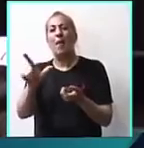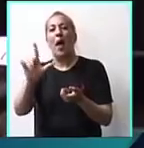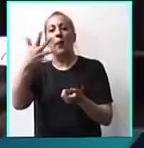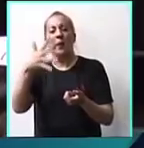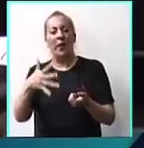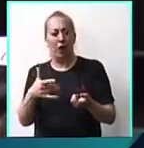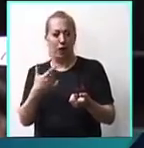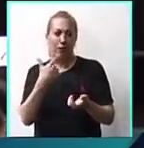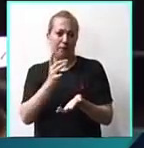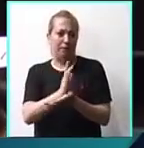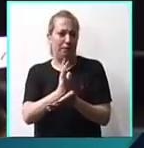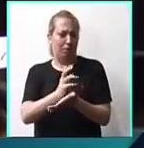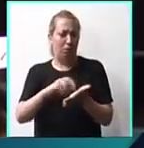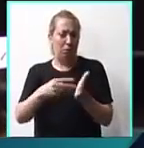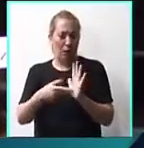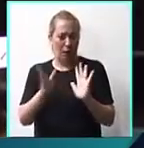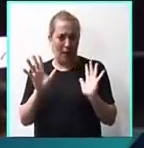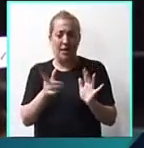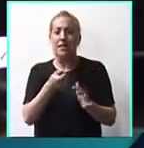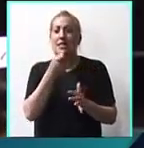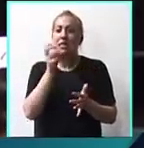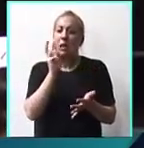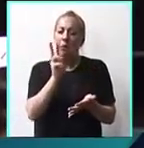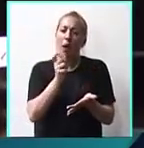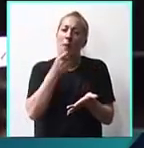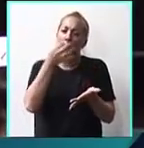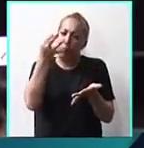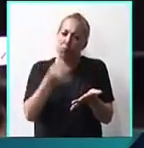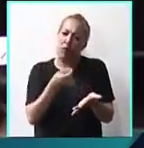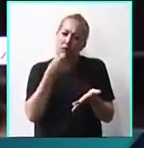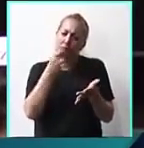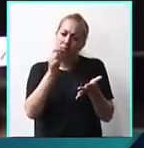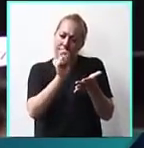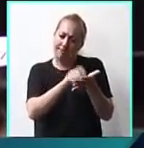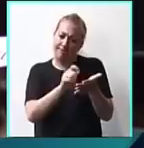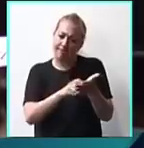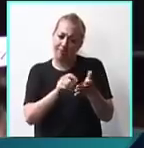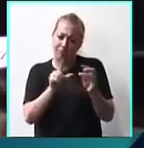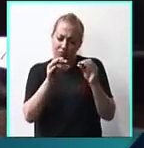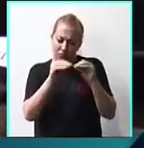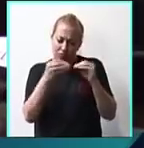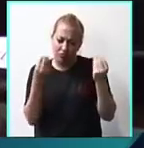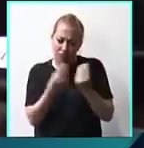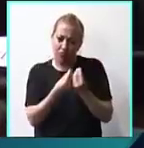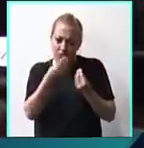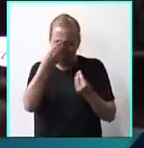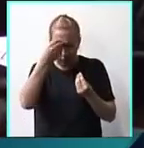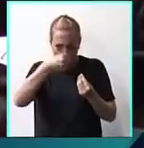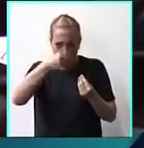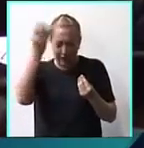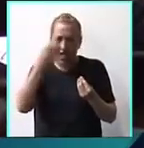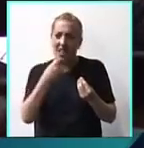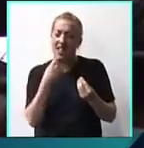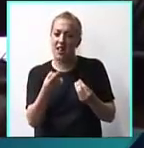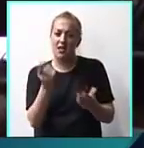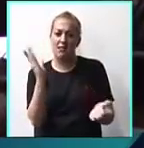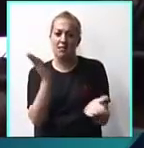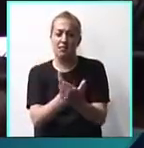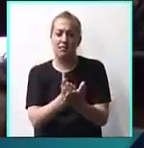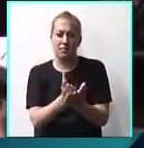Ahora, si miramos las estadísticas oficiales de la ciudad, dicen que las contravenciones que